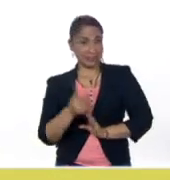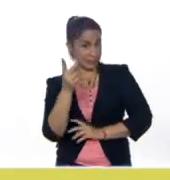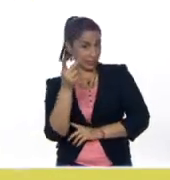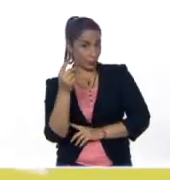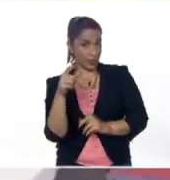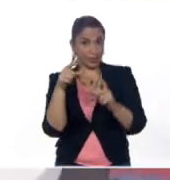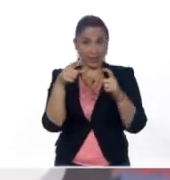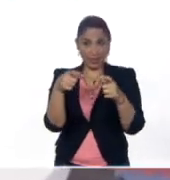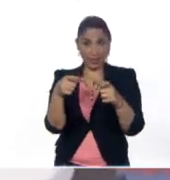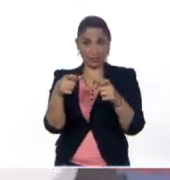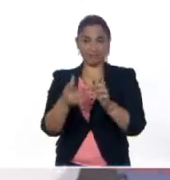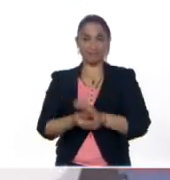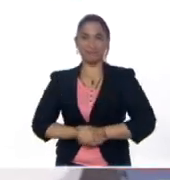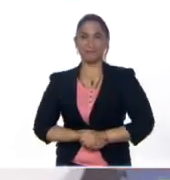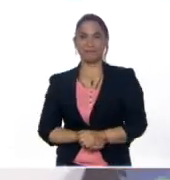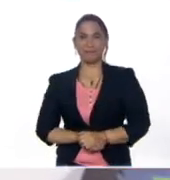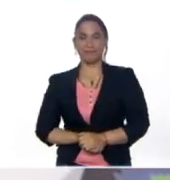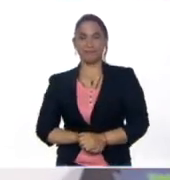Segunda tarjeta